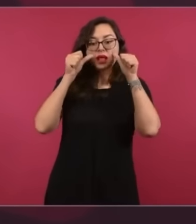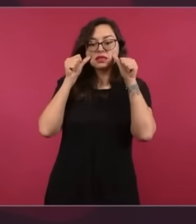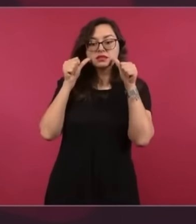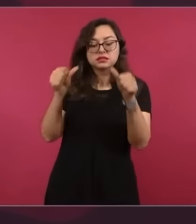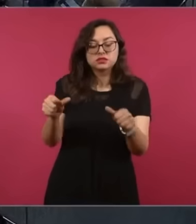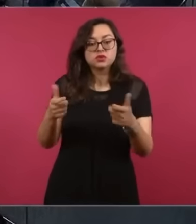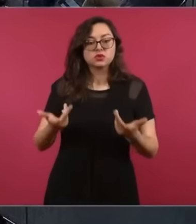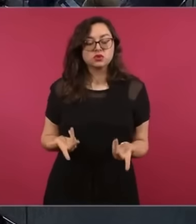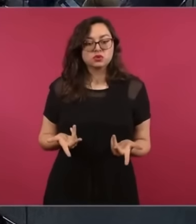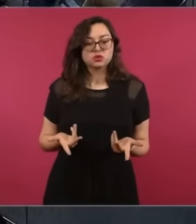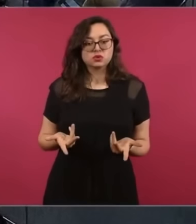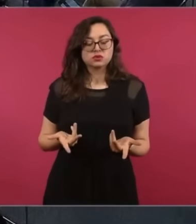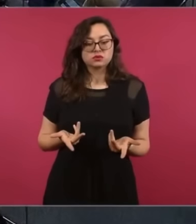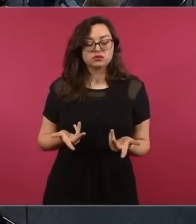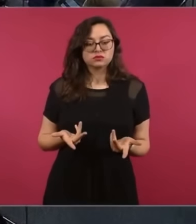expongan,